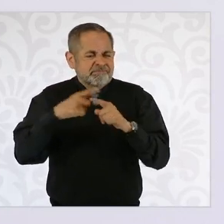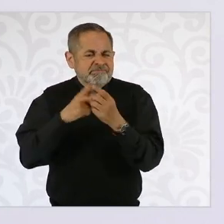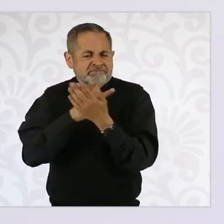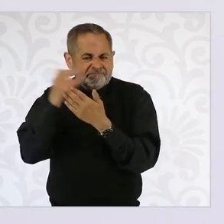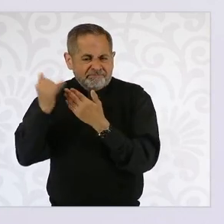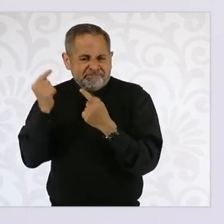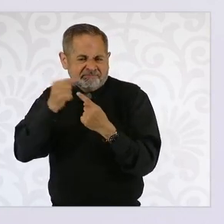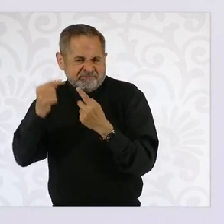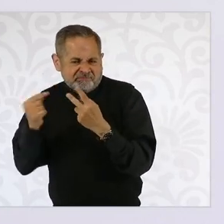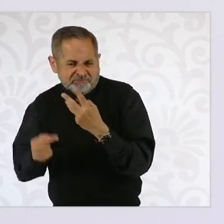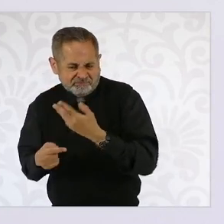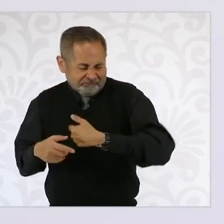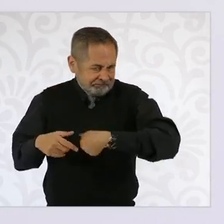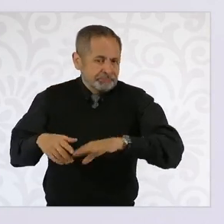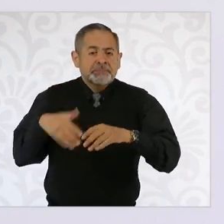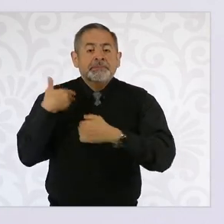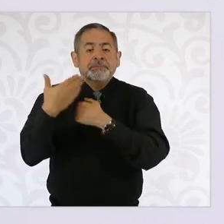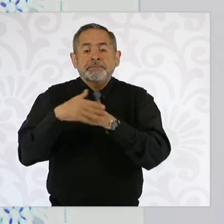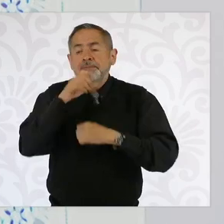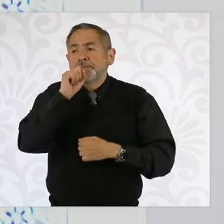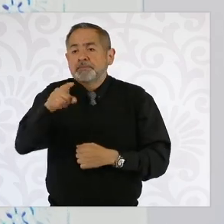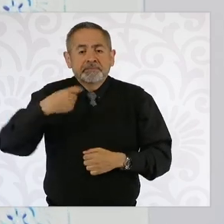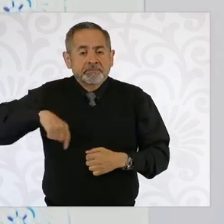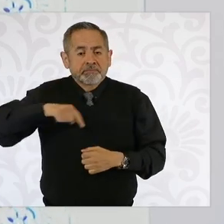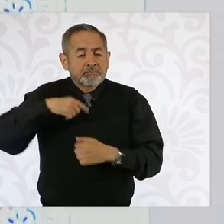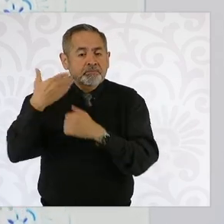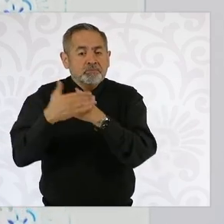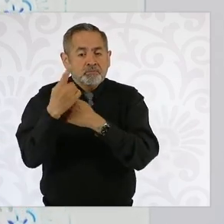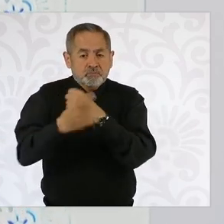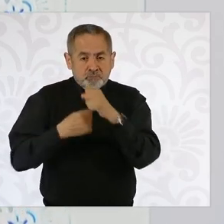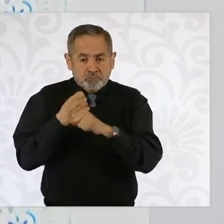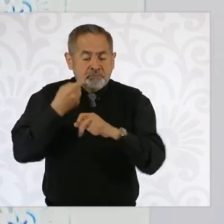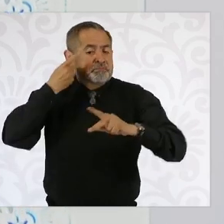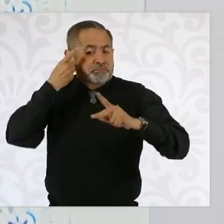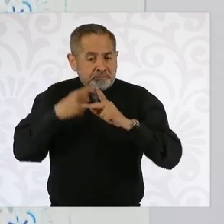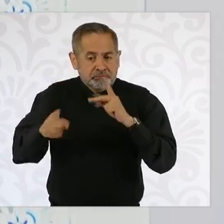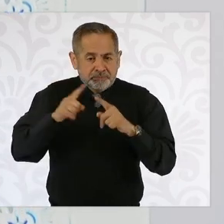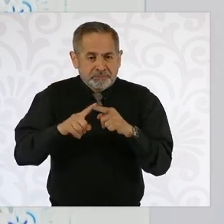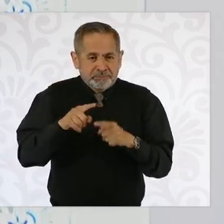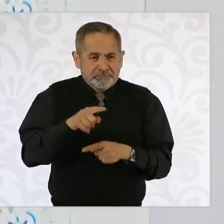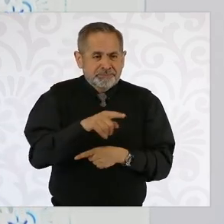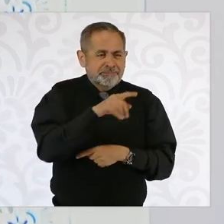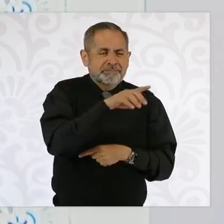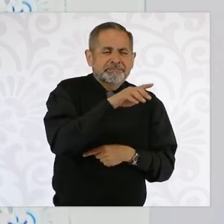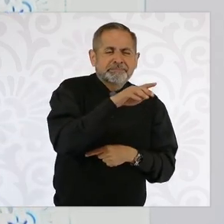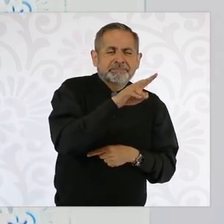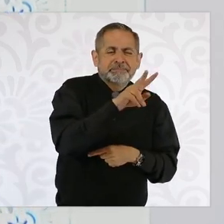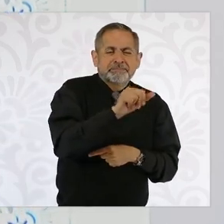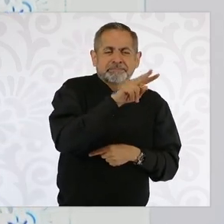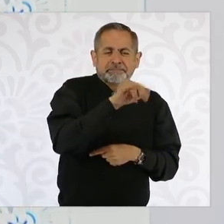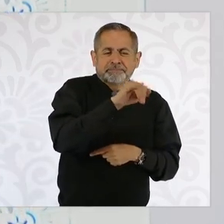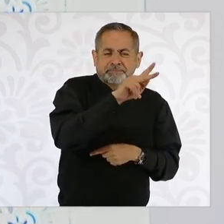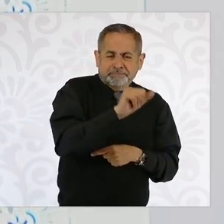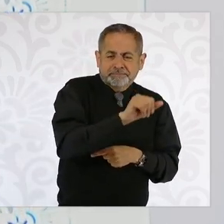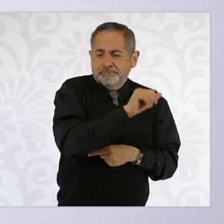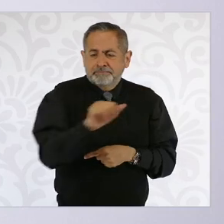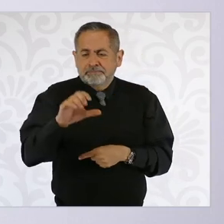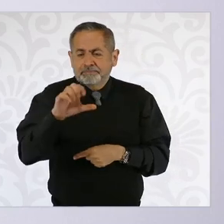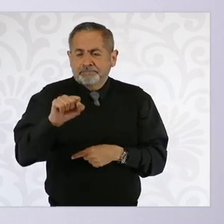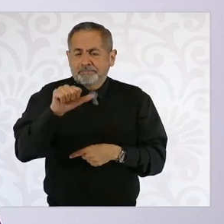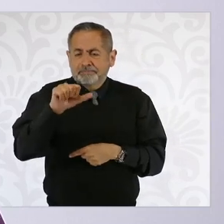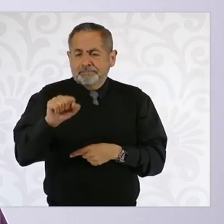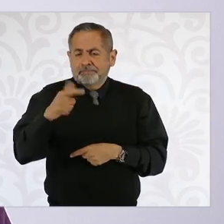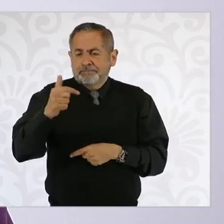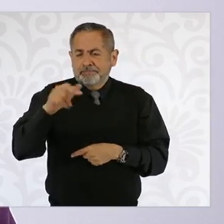nosotros vamos a hacer… El próximo año iniciamos la de Bavispe en Nuevo Casas Grandes, que es muy importante también por su